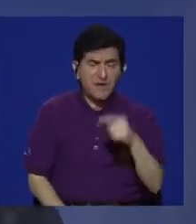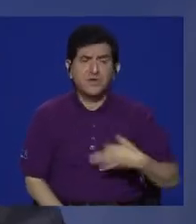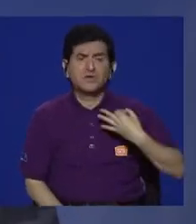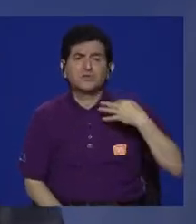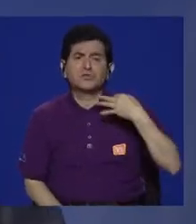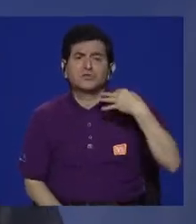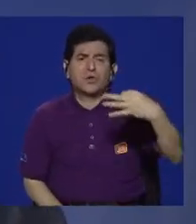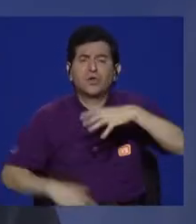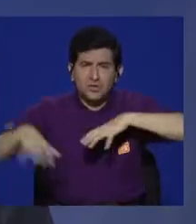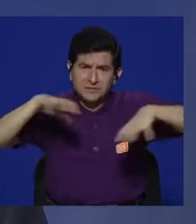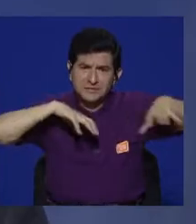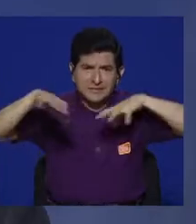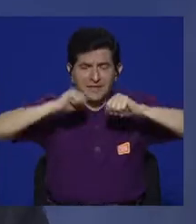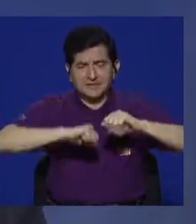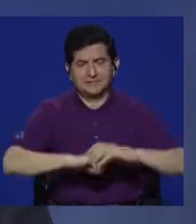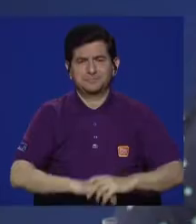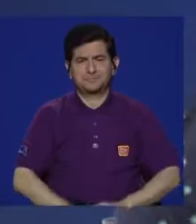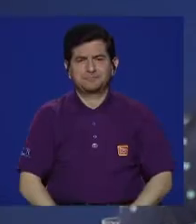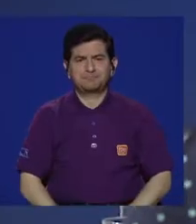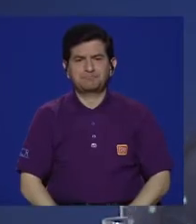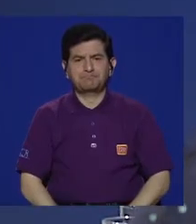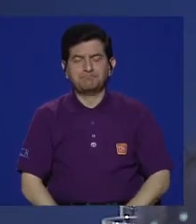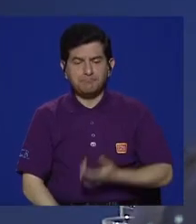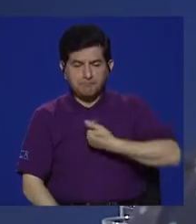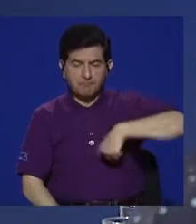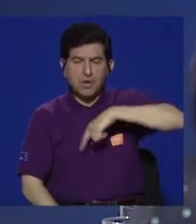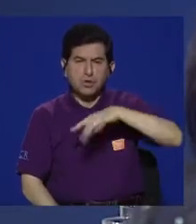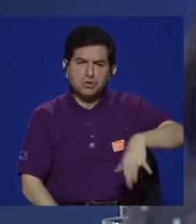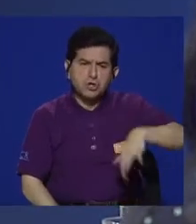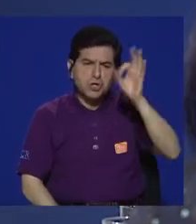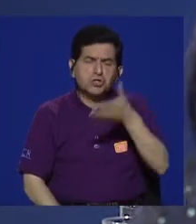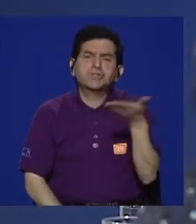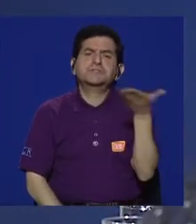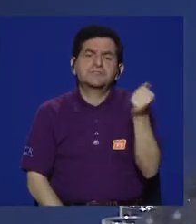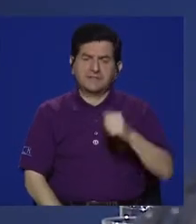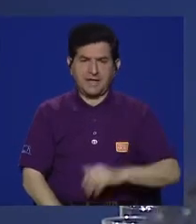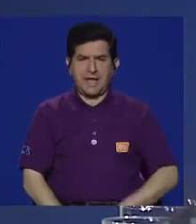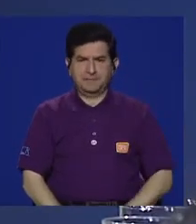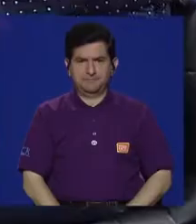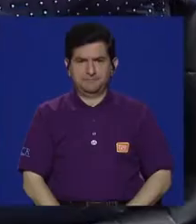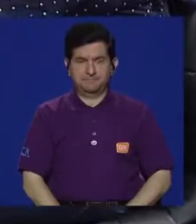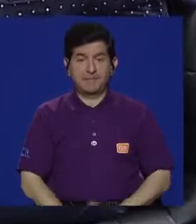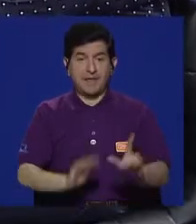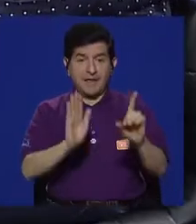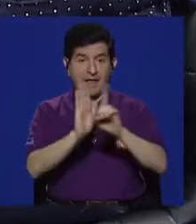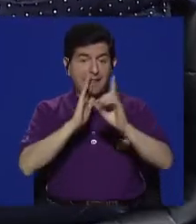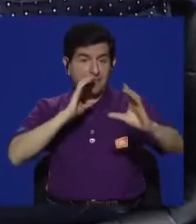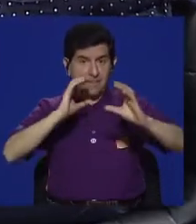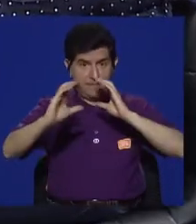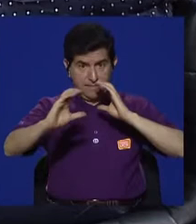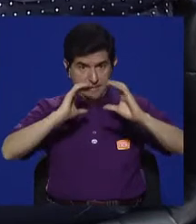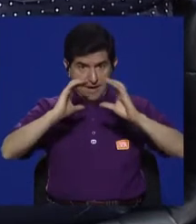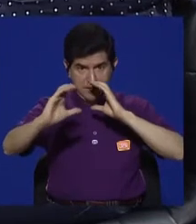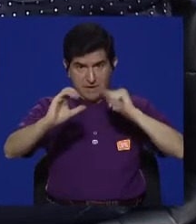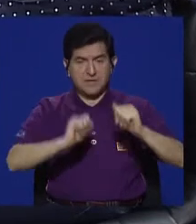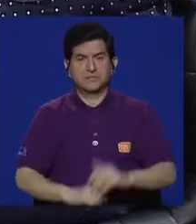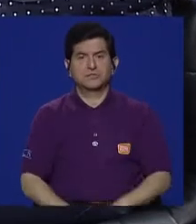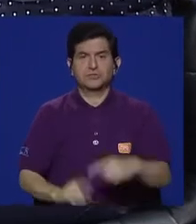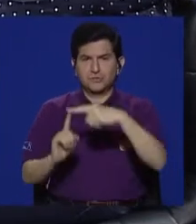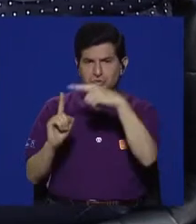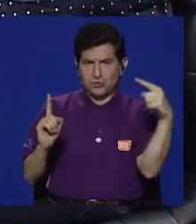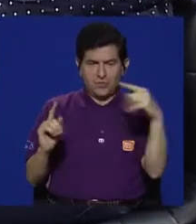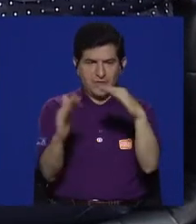diario vivir. Y pues lo que encontramos es que realmente ejercer el derecho a la comunicación